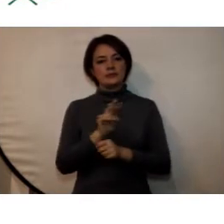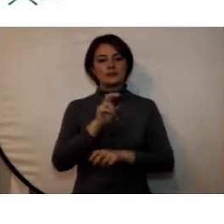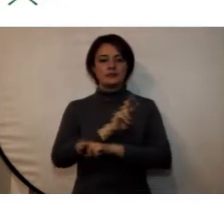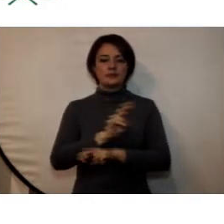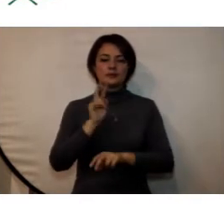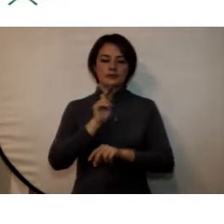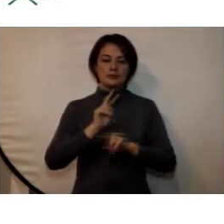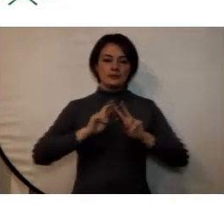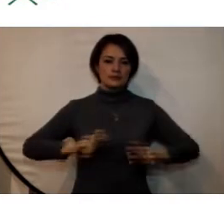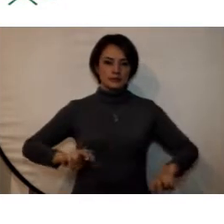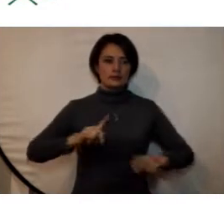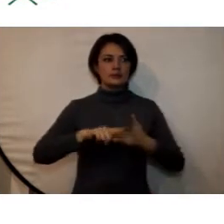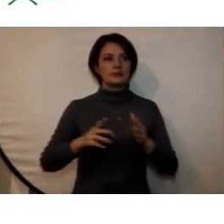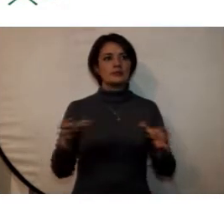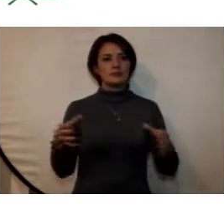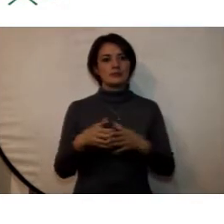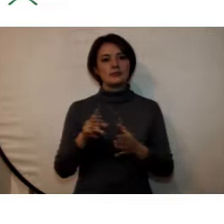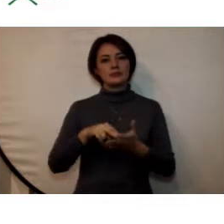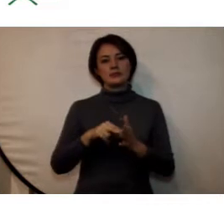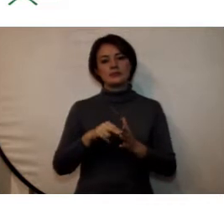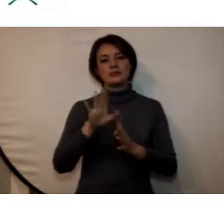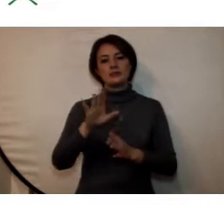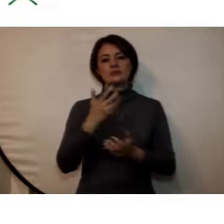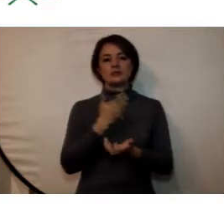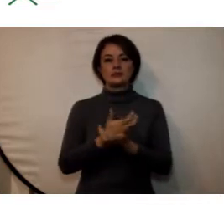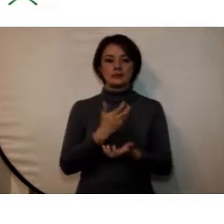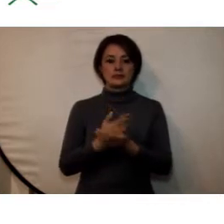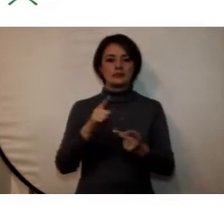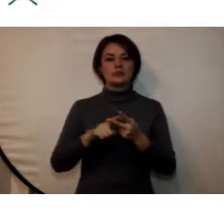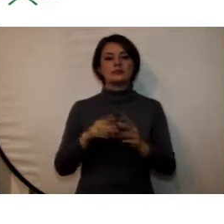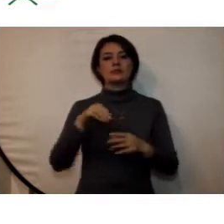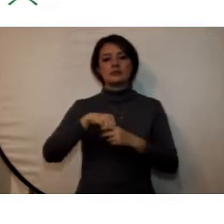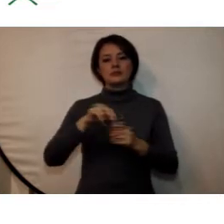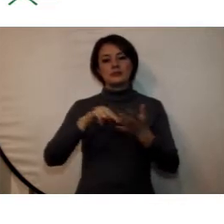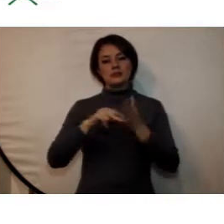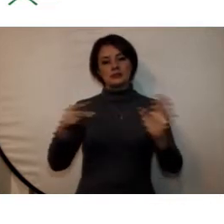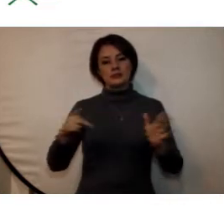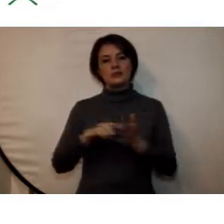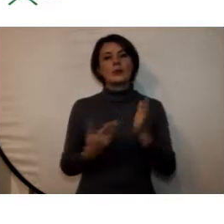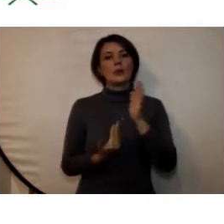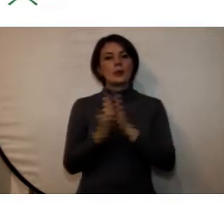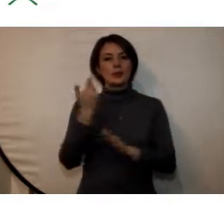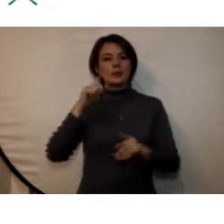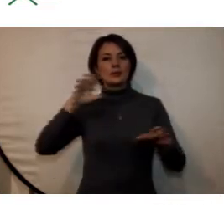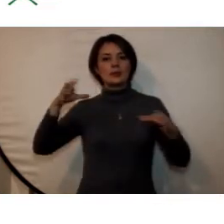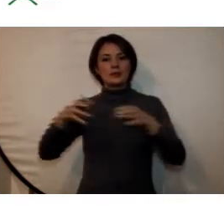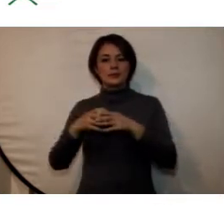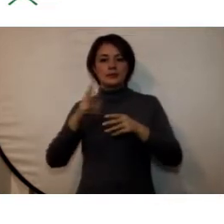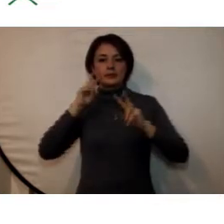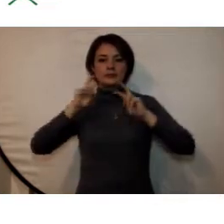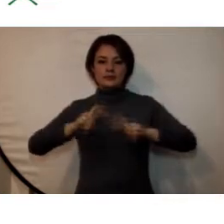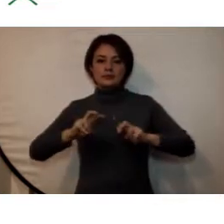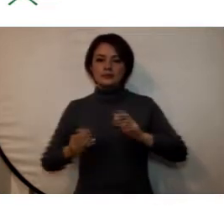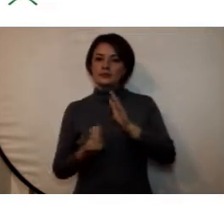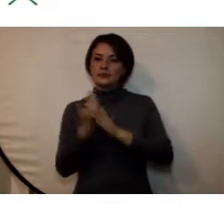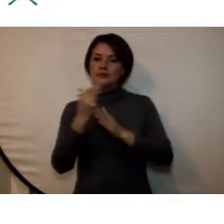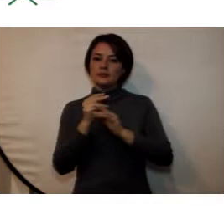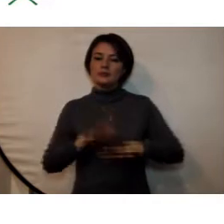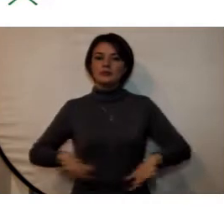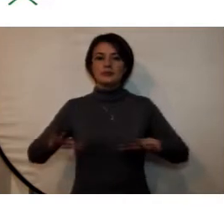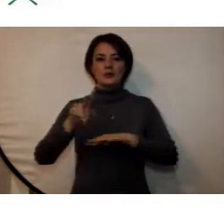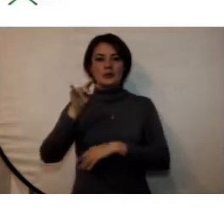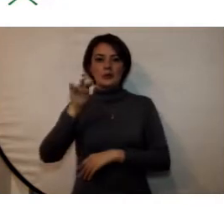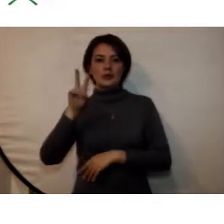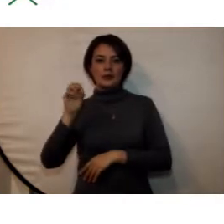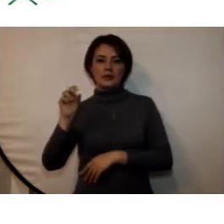de la cual hacen parte la división de investigación científica la división de desarrollo tecnológico e innovación y la división de investigaciones e innovación del campus nueva